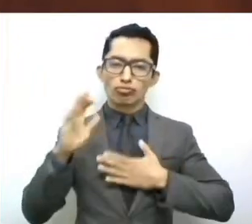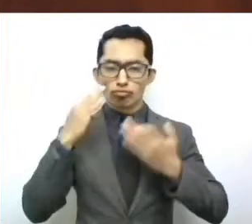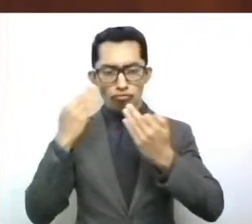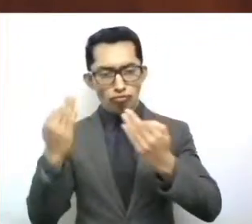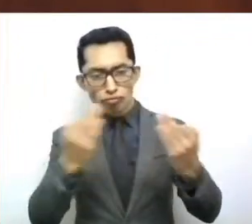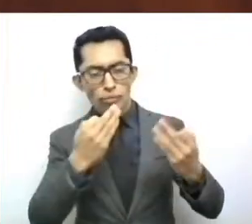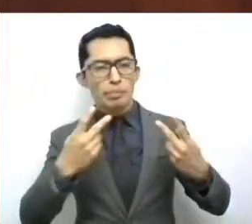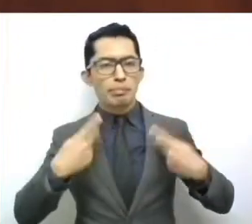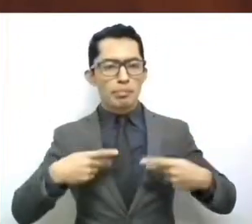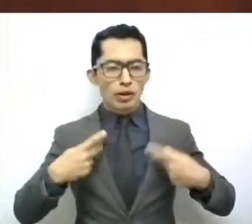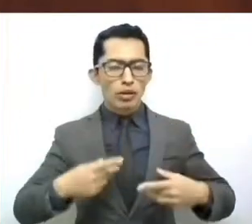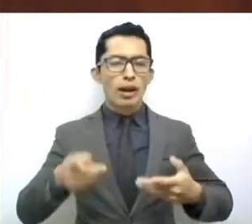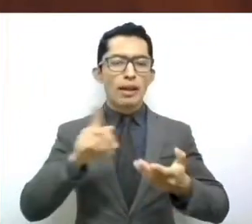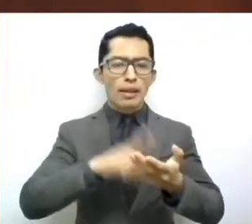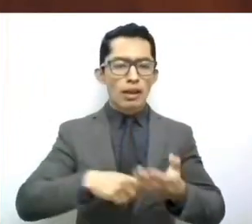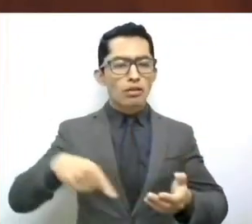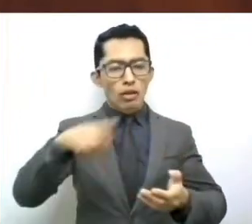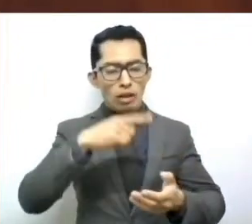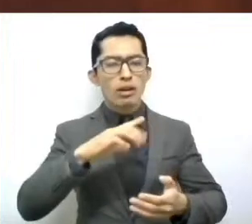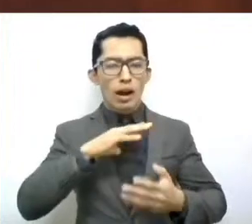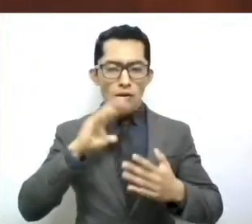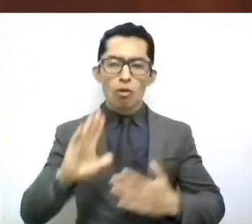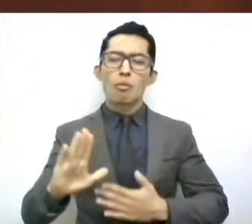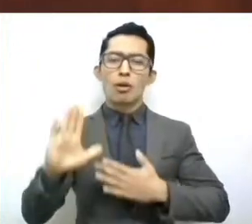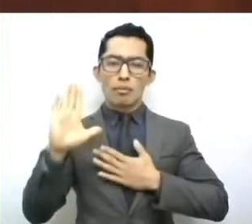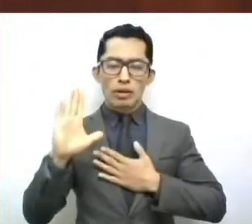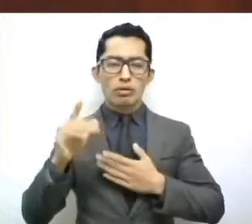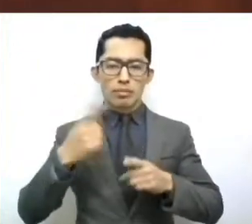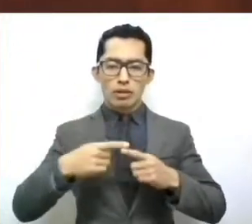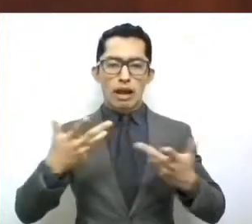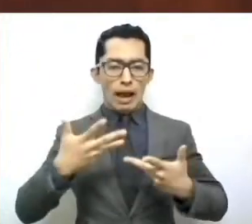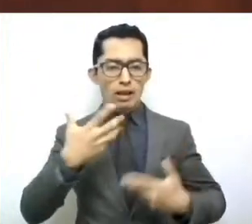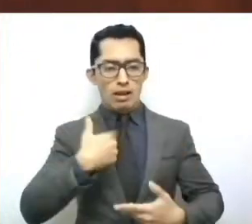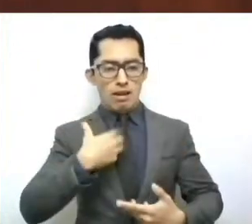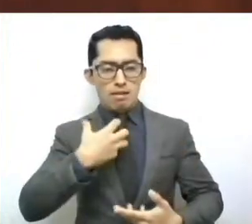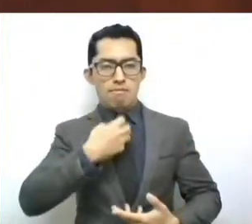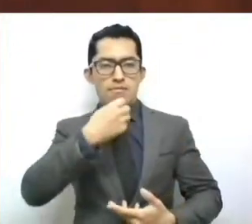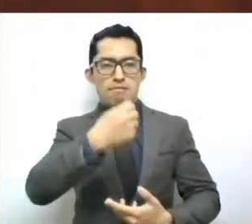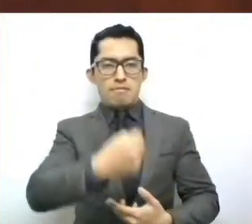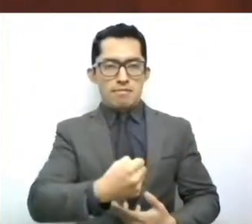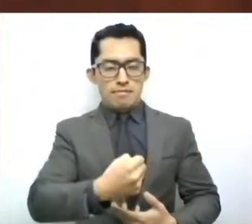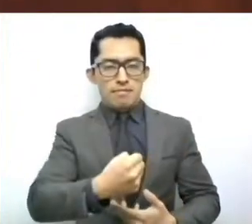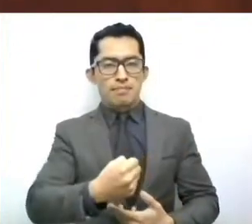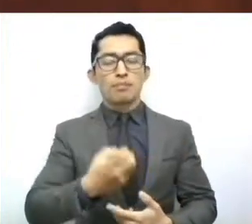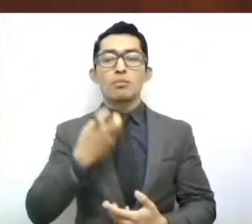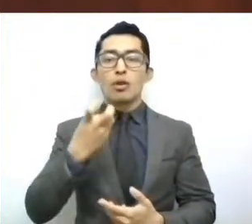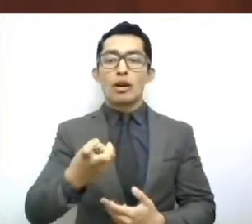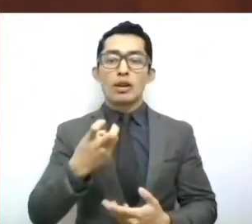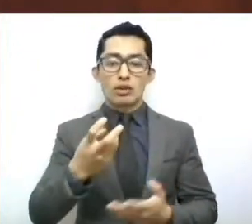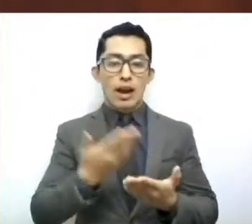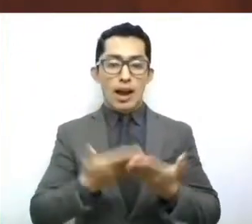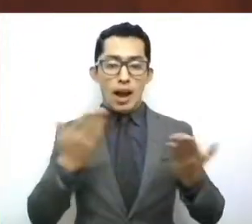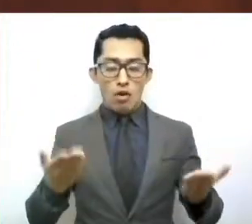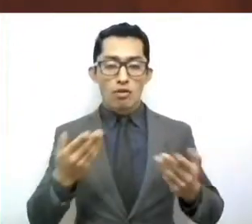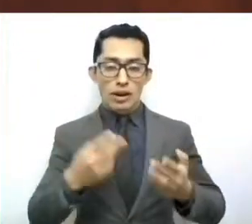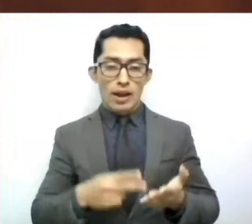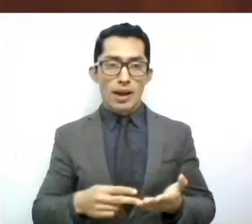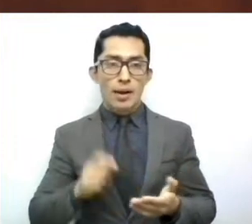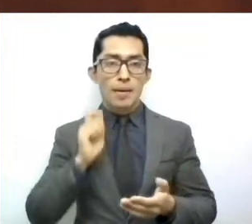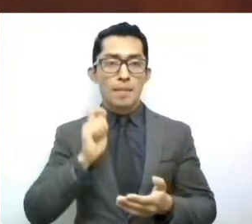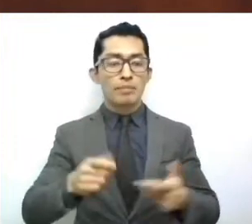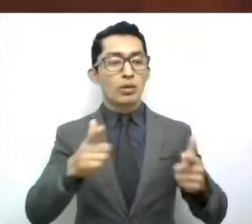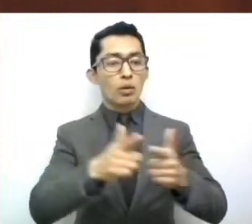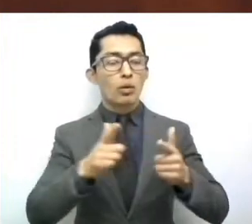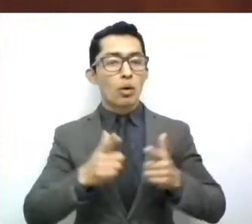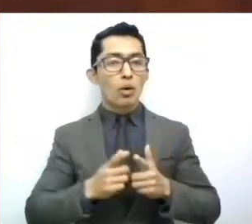quien nos eligió. Es por ello que nuestra bancada, la bancada naranja, que con